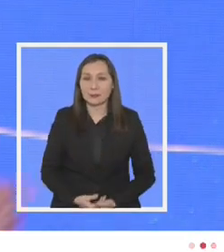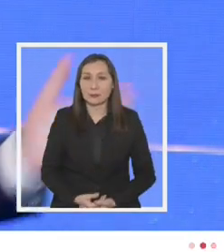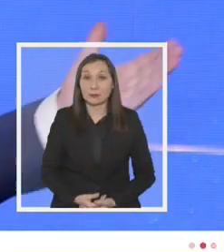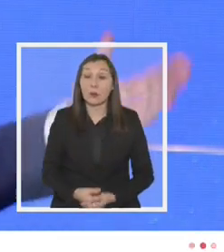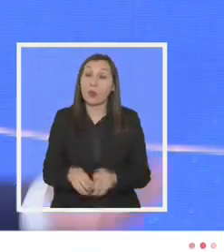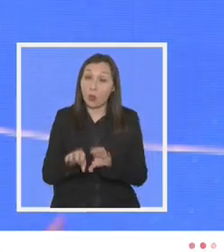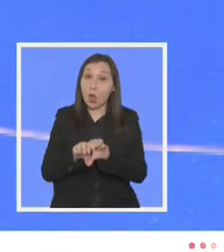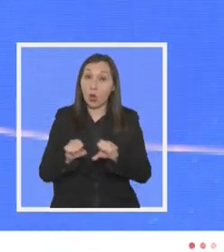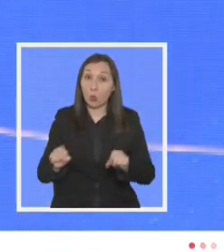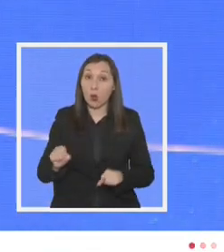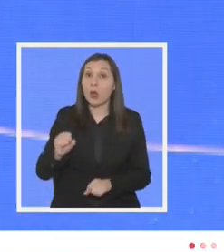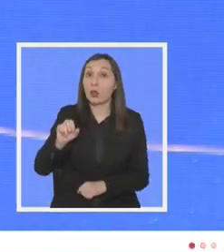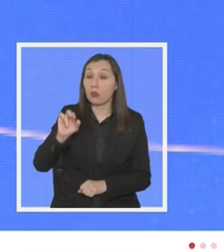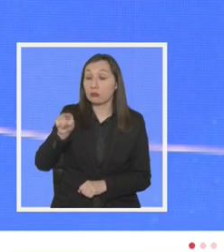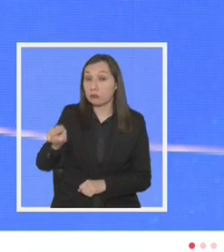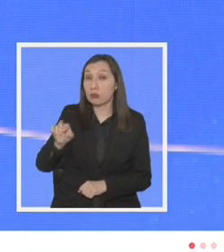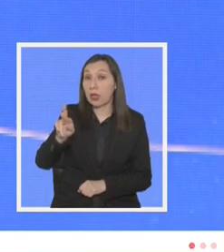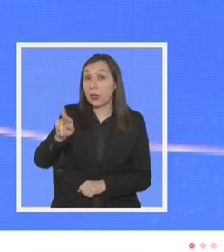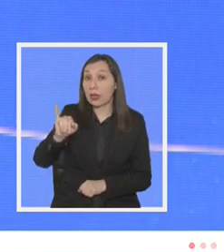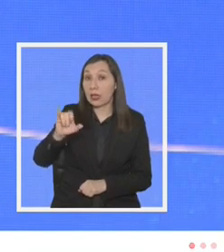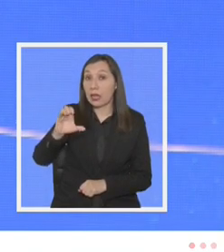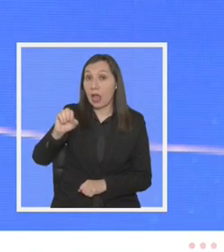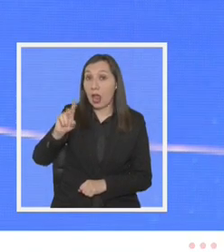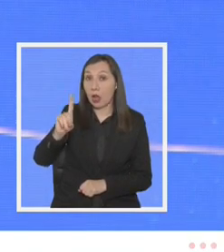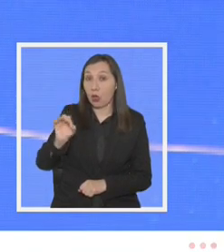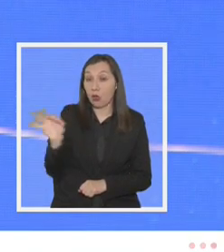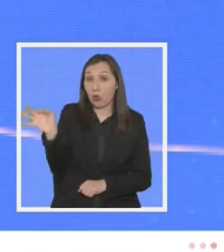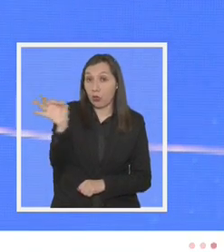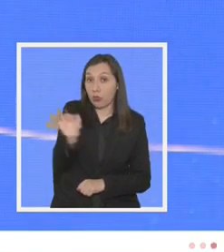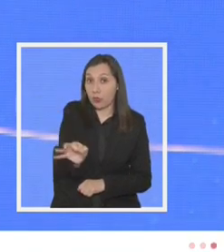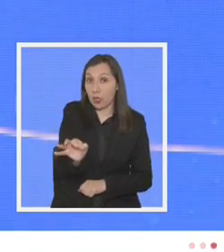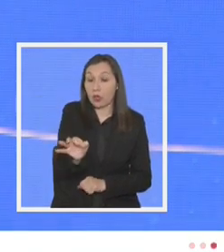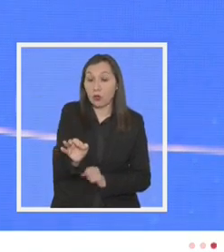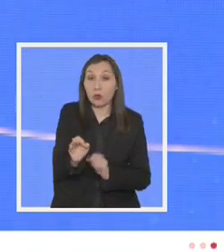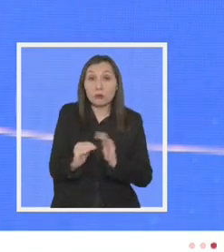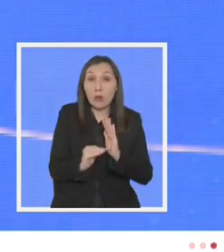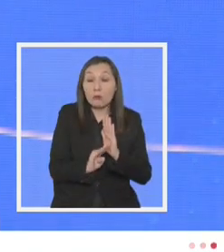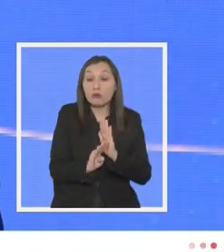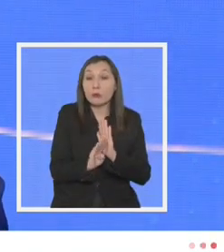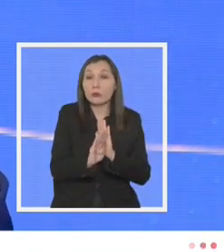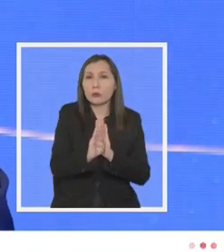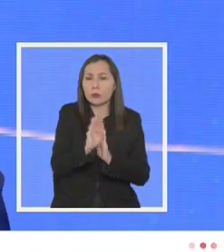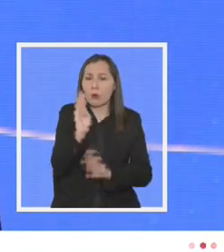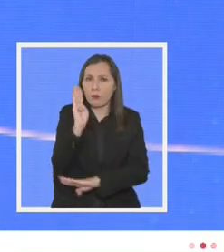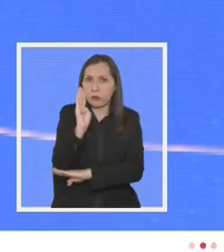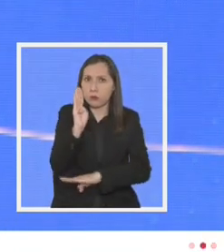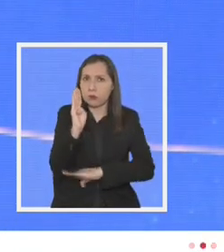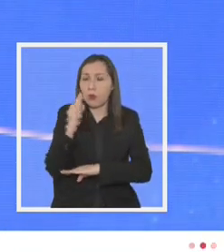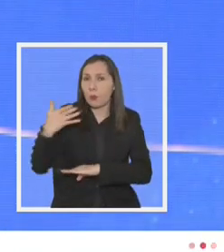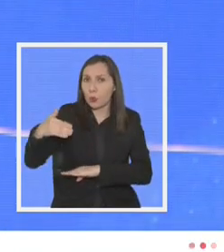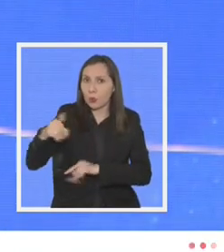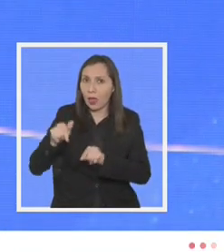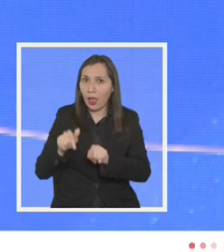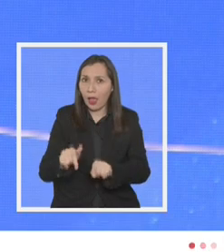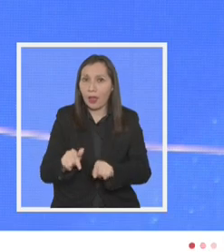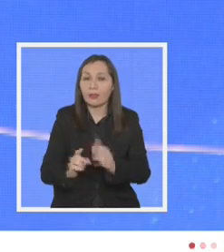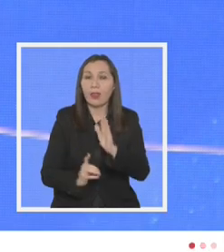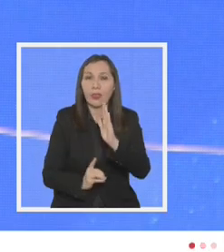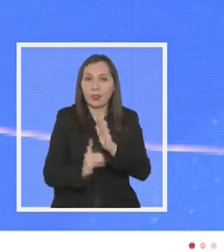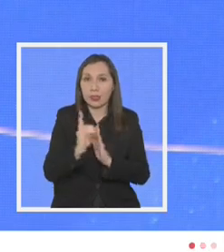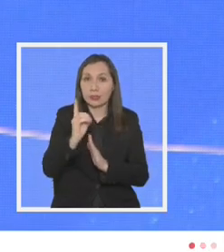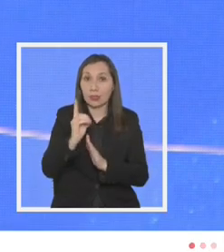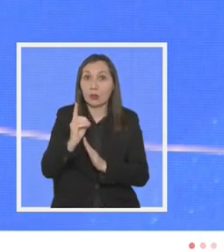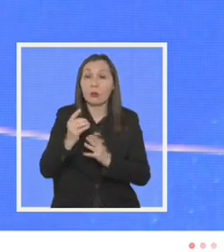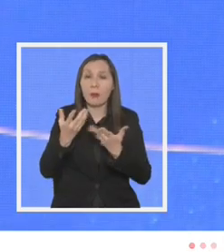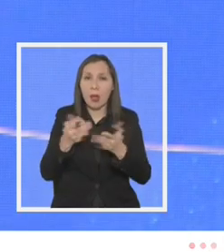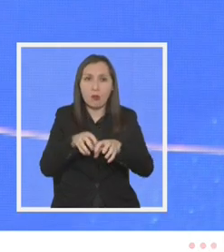concuerdo plenamente con Ricardo cuando dice que el crecimiento es base importante de el desarrollo